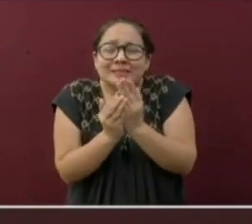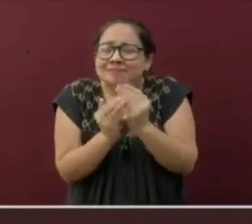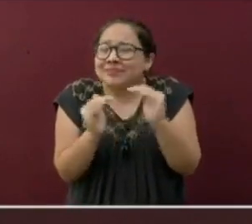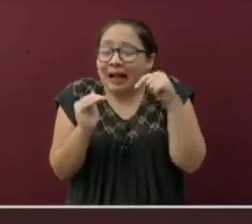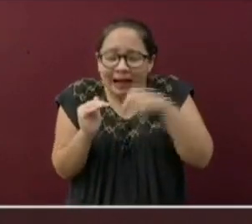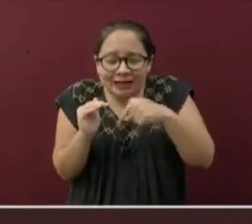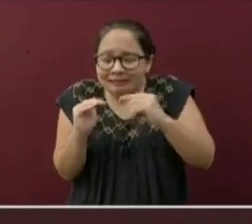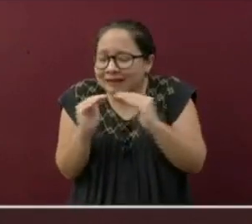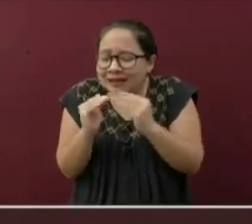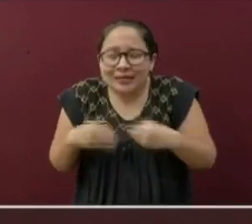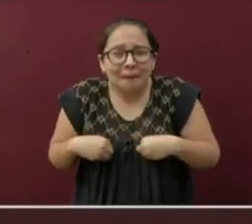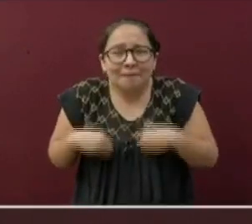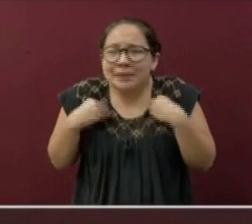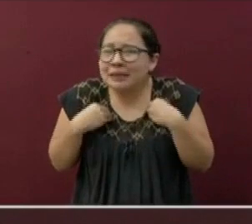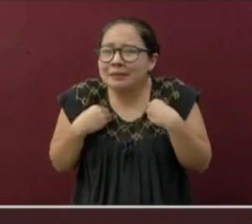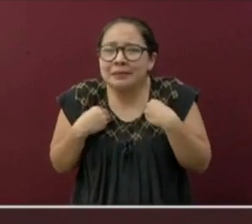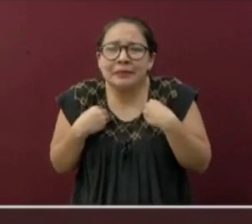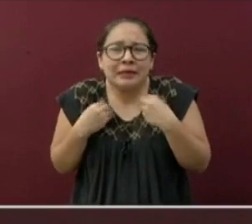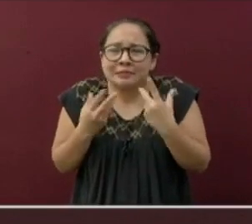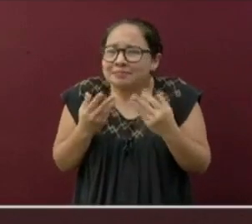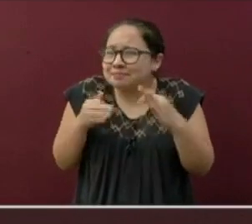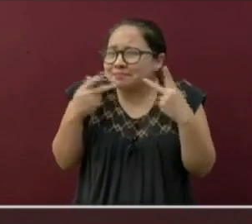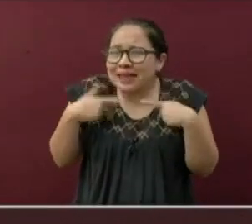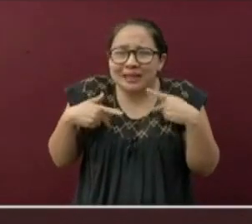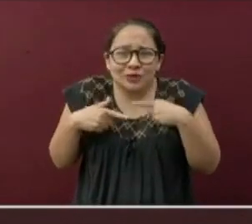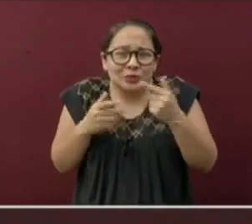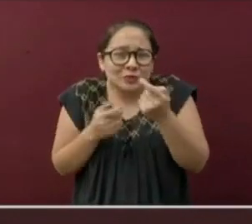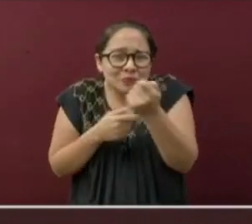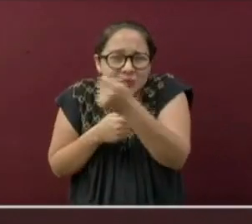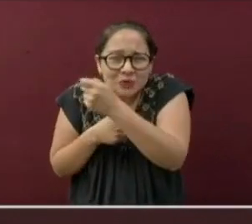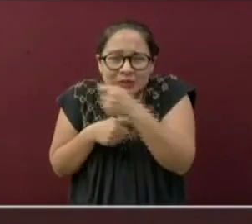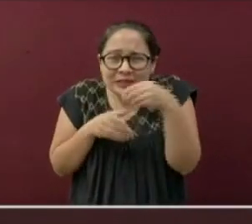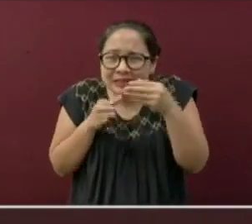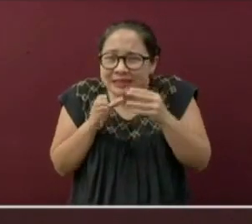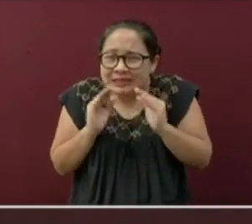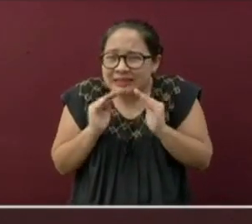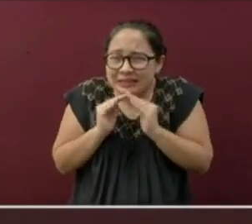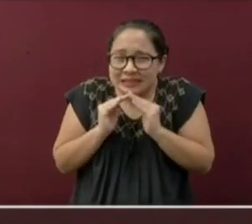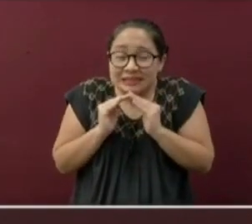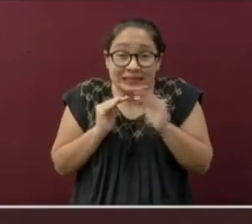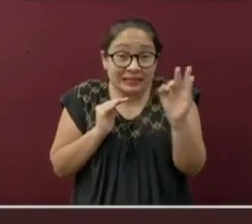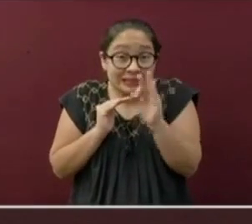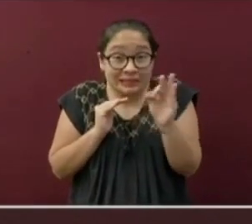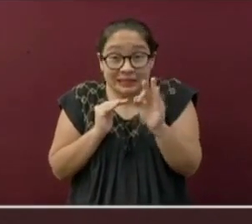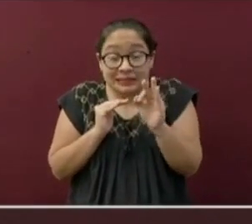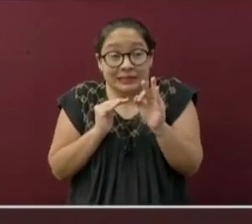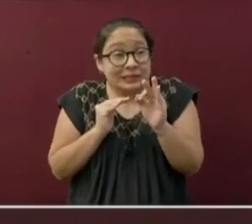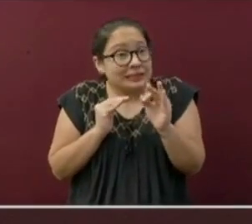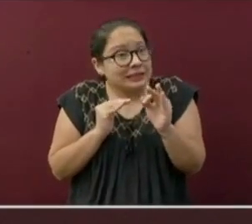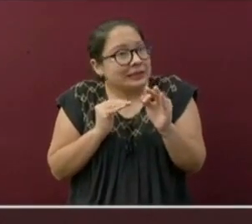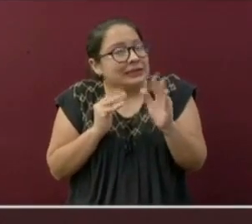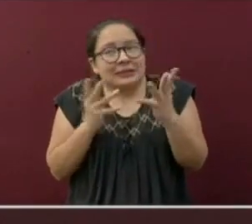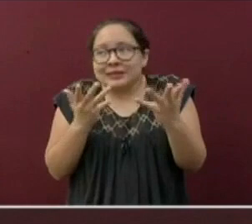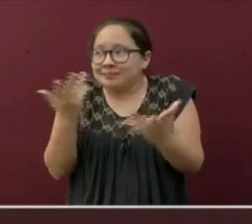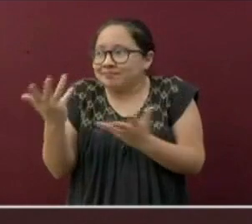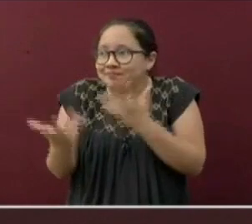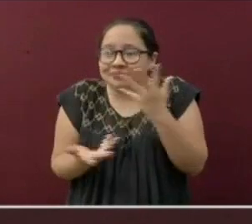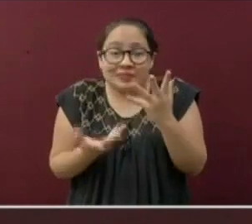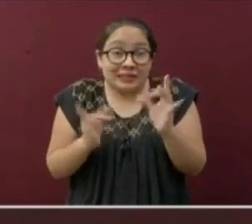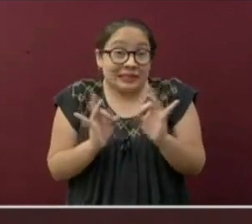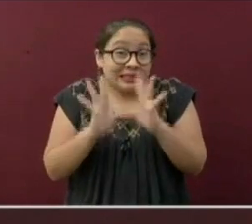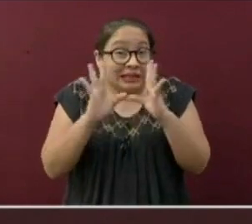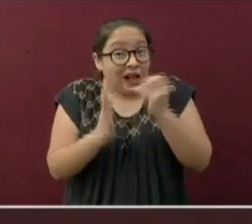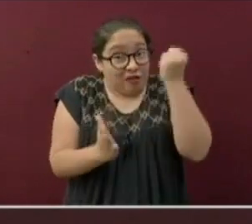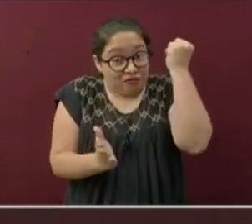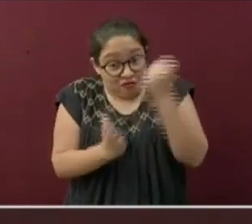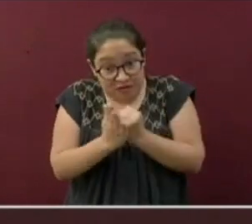habitan en nuestros domicilios. Pero en el caso que sea inevitable que reciban la llegada